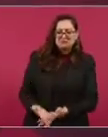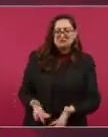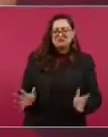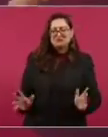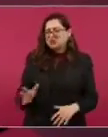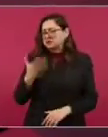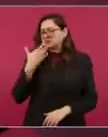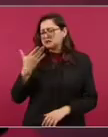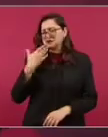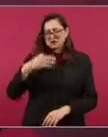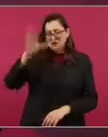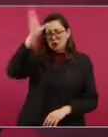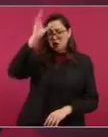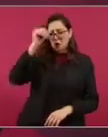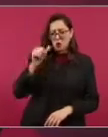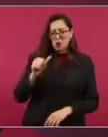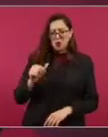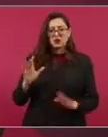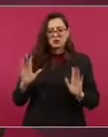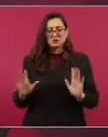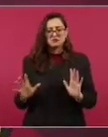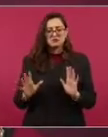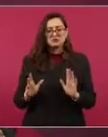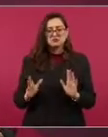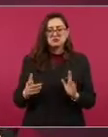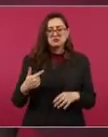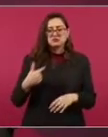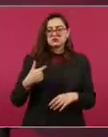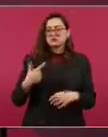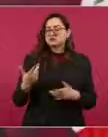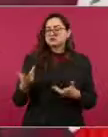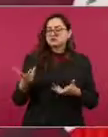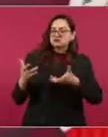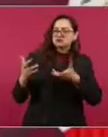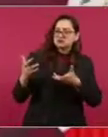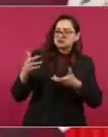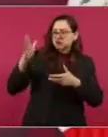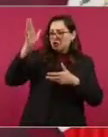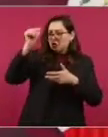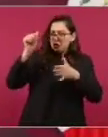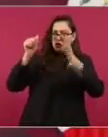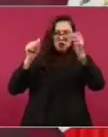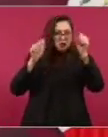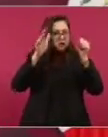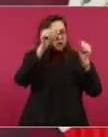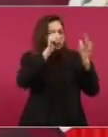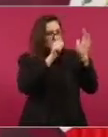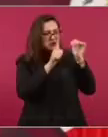Hay muchas coincidencias, son más las coincidencias que las diferencias que podamos tener.